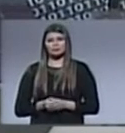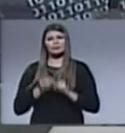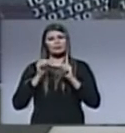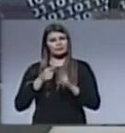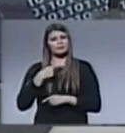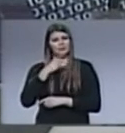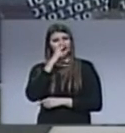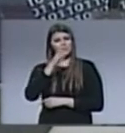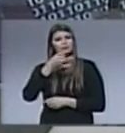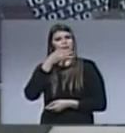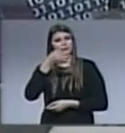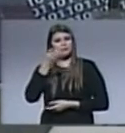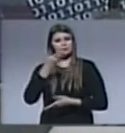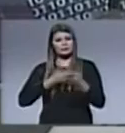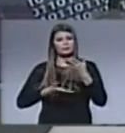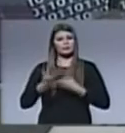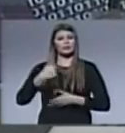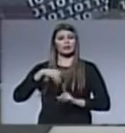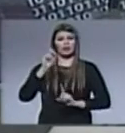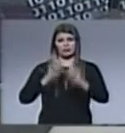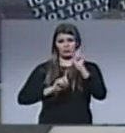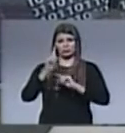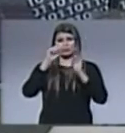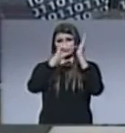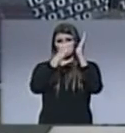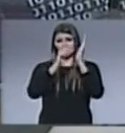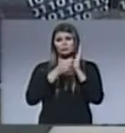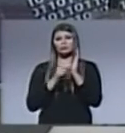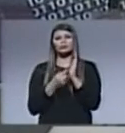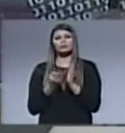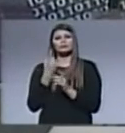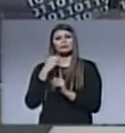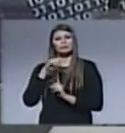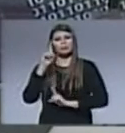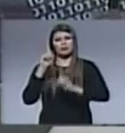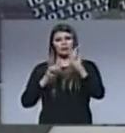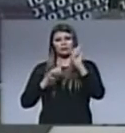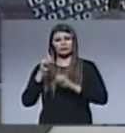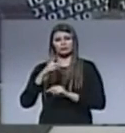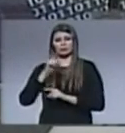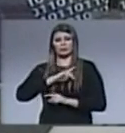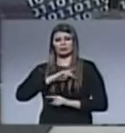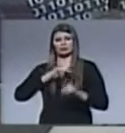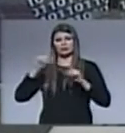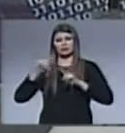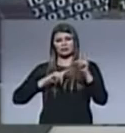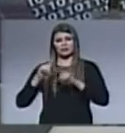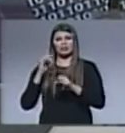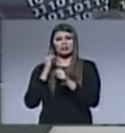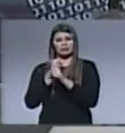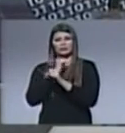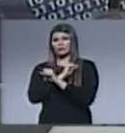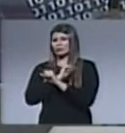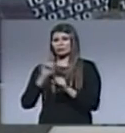También quisiera compartir algunos criterios acerca de cosas que el líder espiritual no